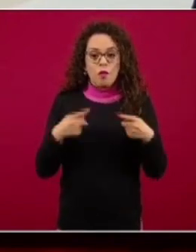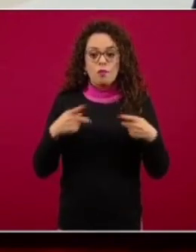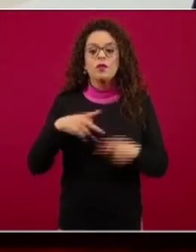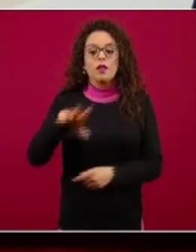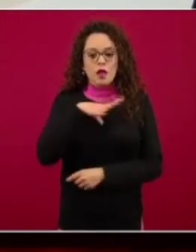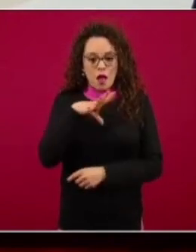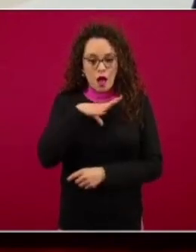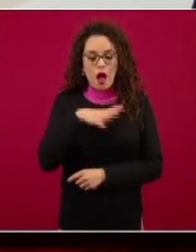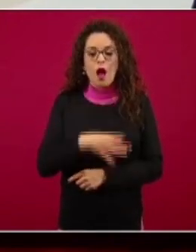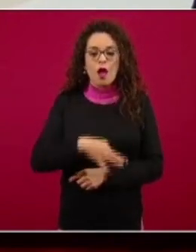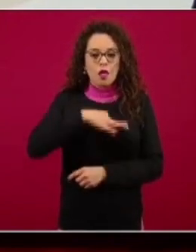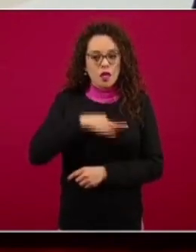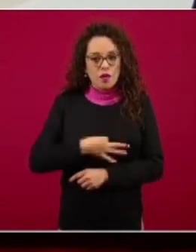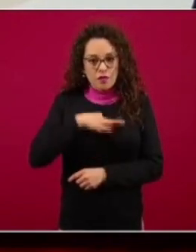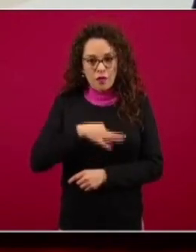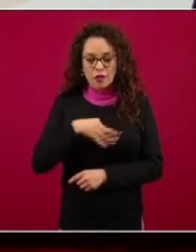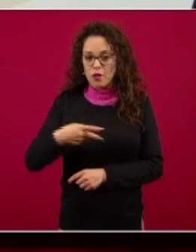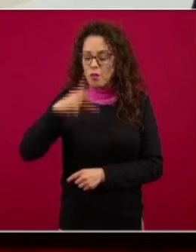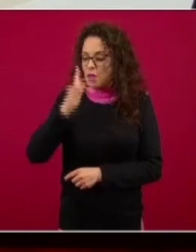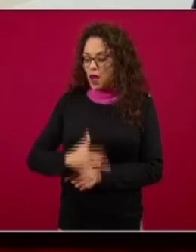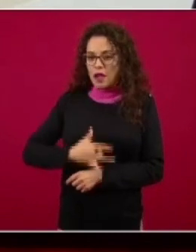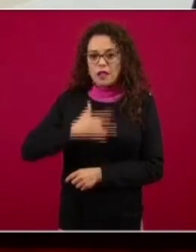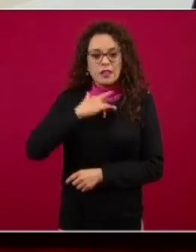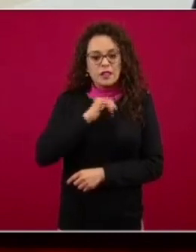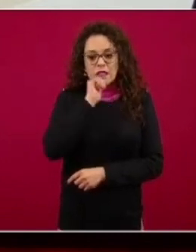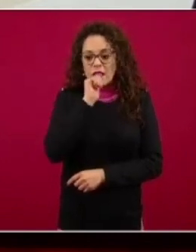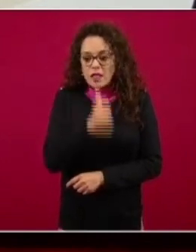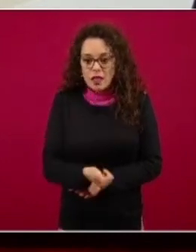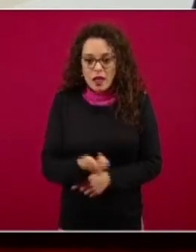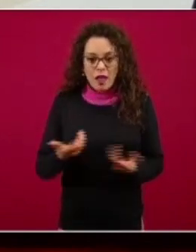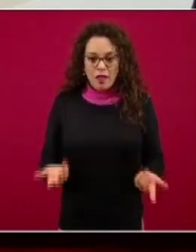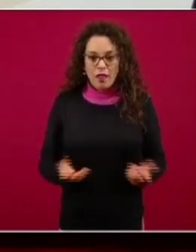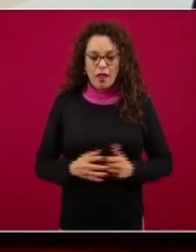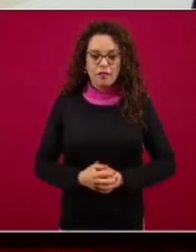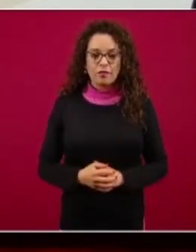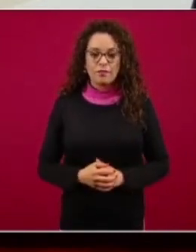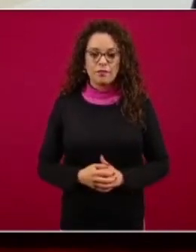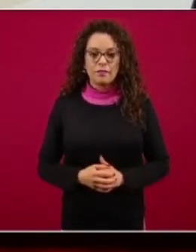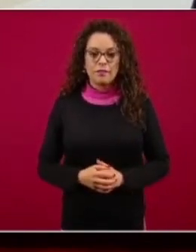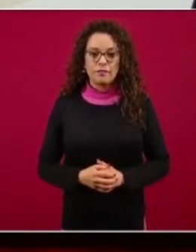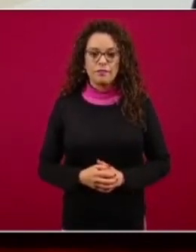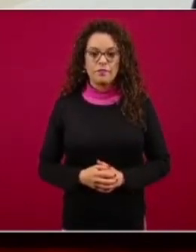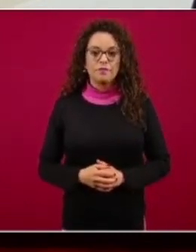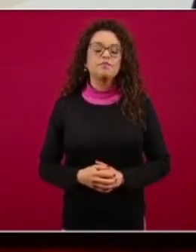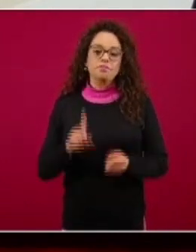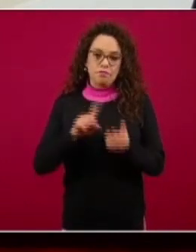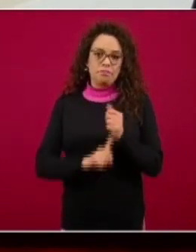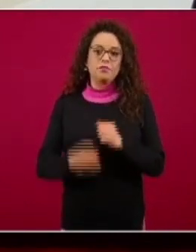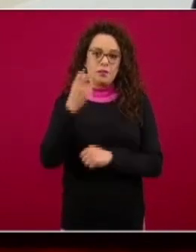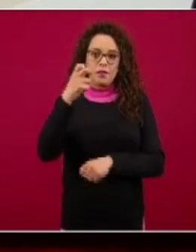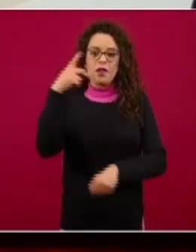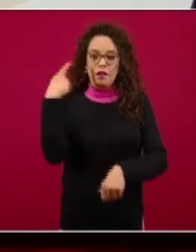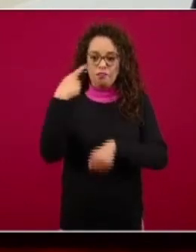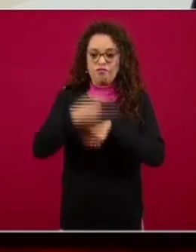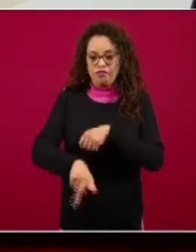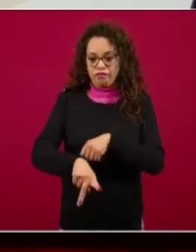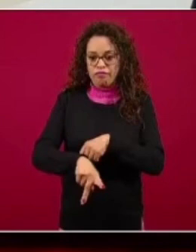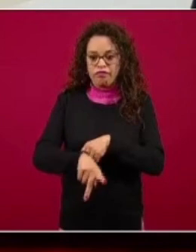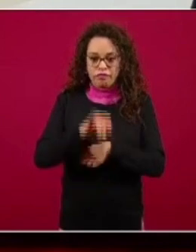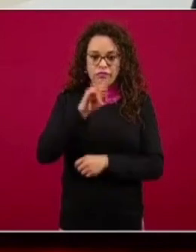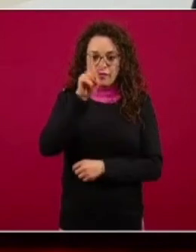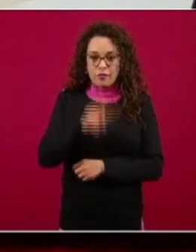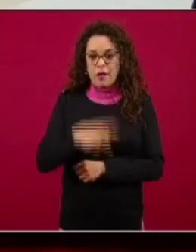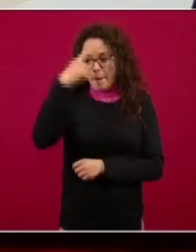infección en forma asintomática y que seguramente han sido sujetos de riesgo para personas